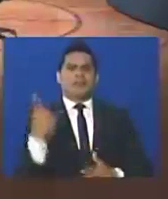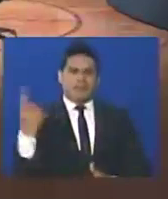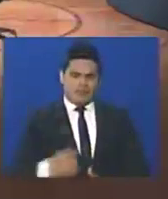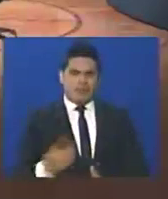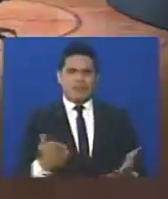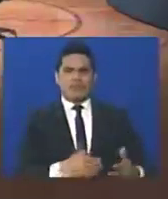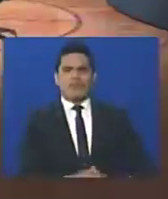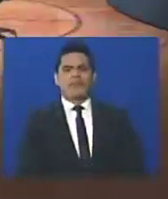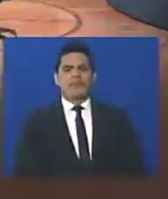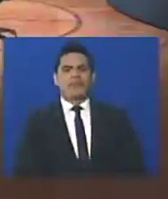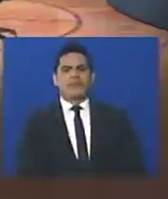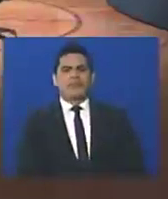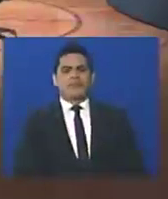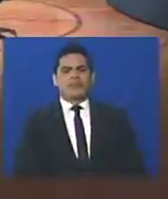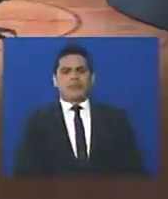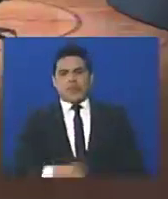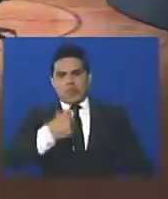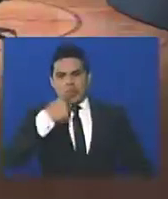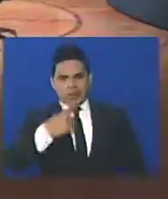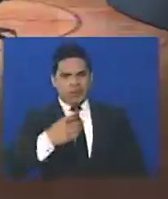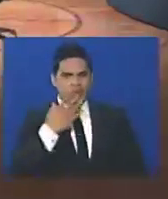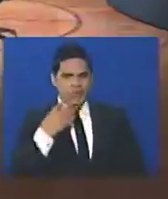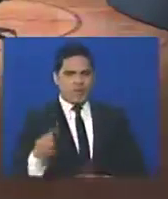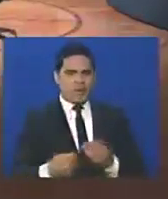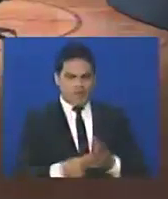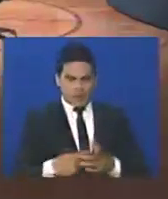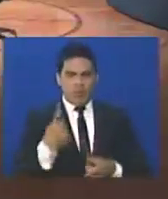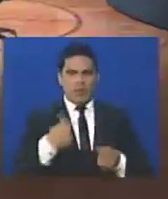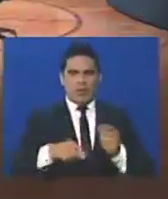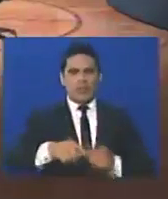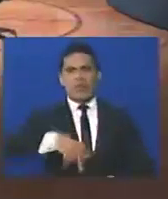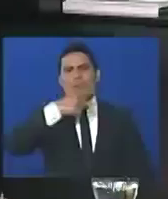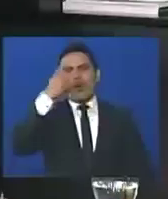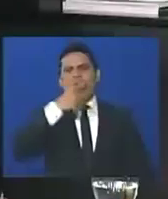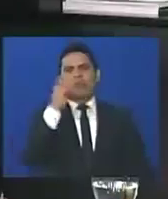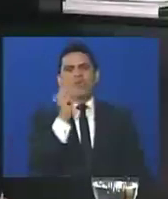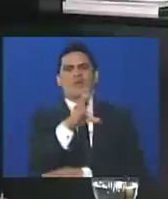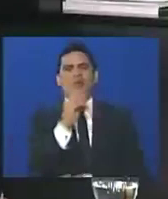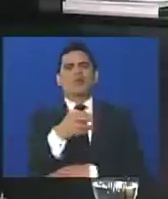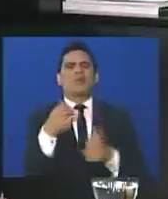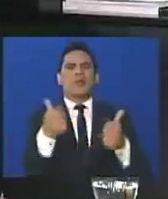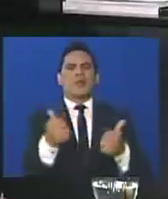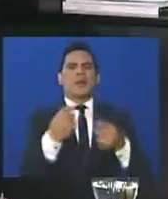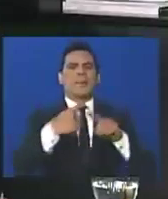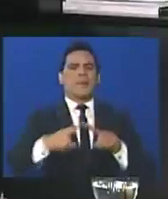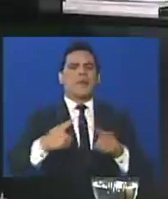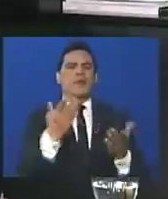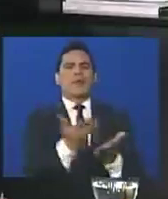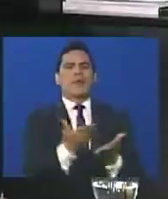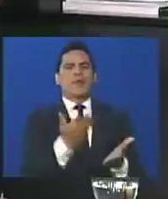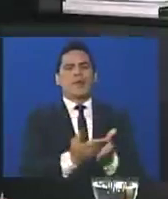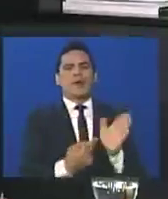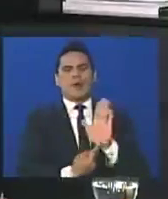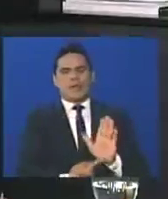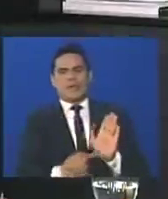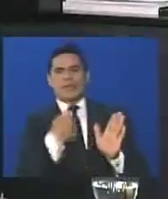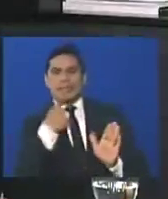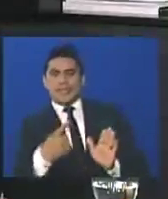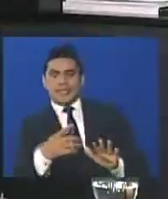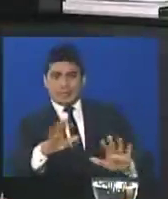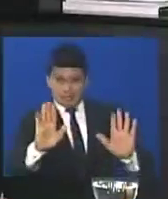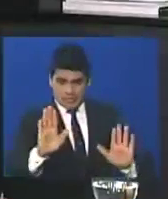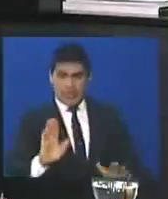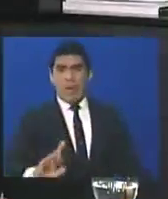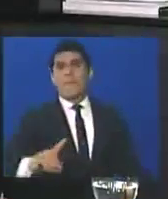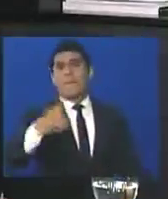es sustantivo que argumenta la mercadotecnia política de tu discurso, está bien, pero tú me estás hablando de la propuesta, bueno, estoy